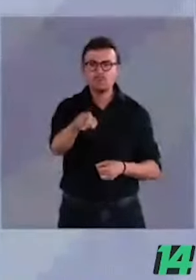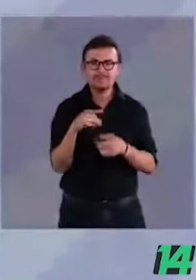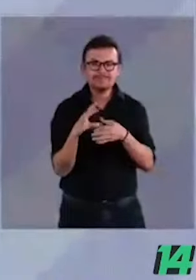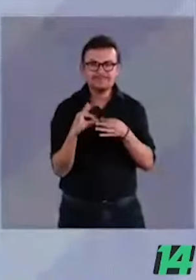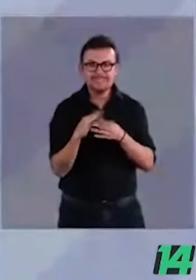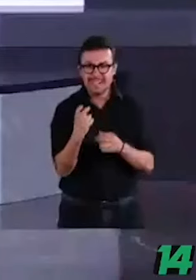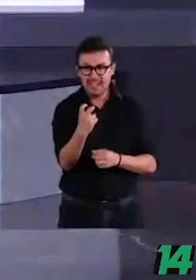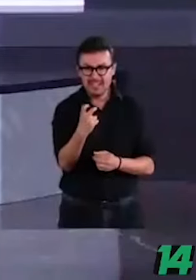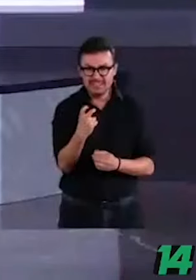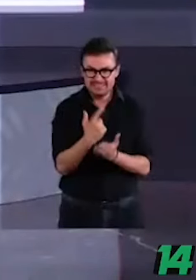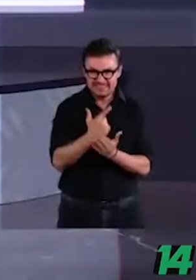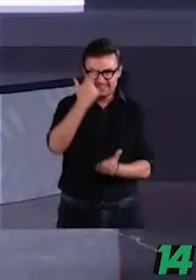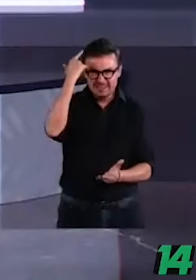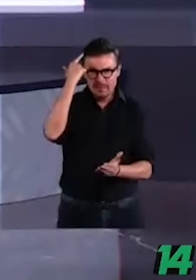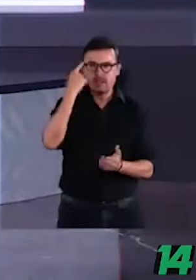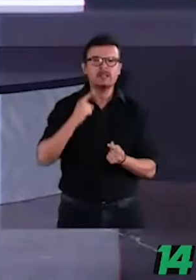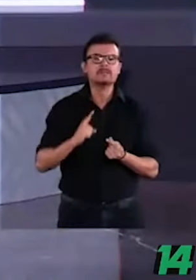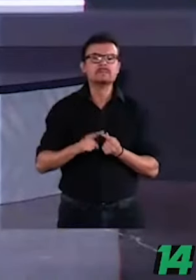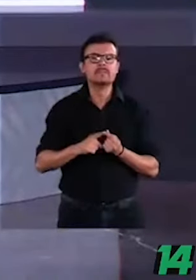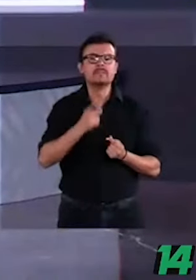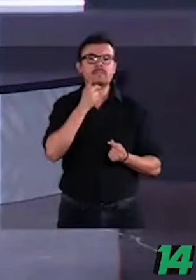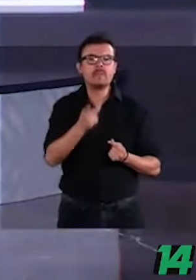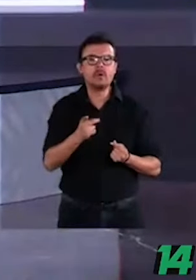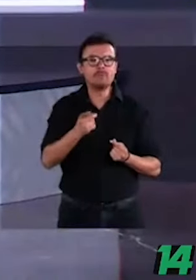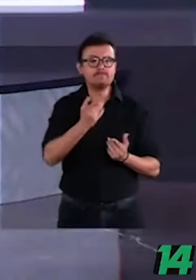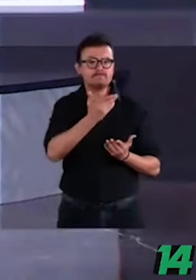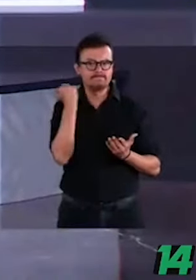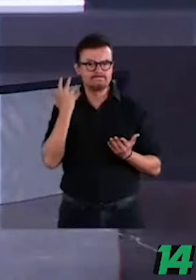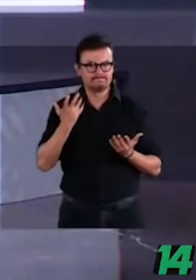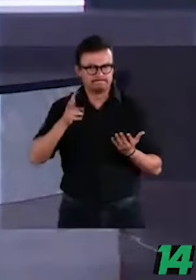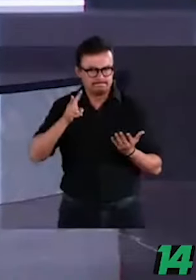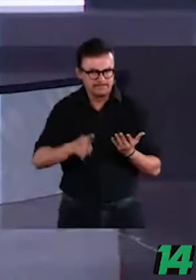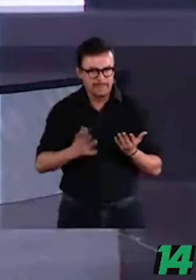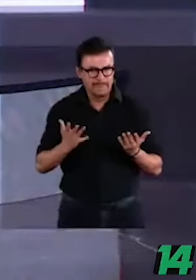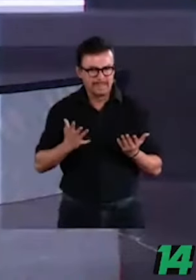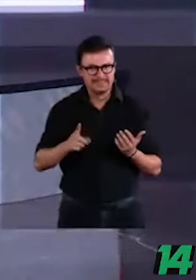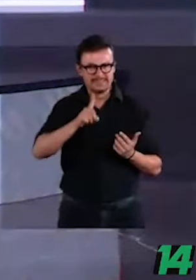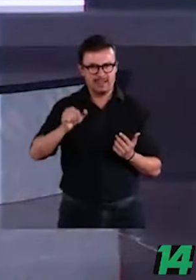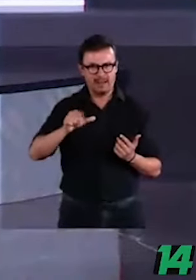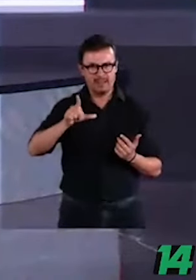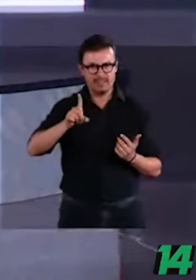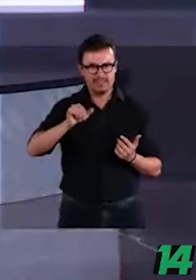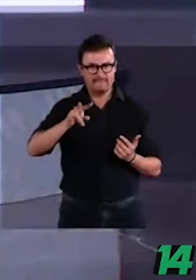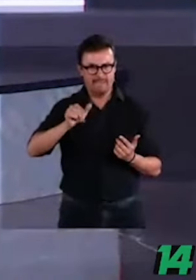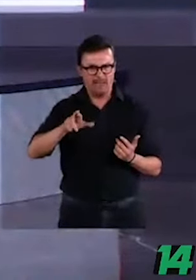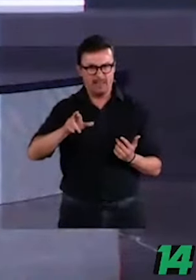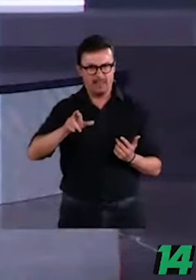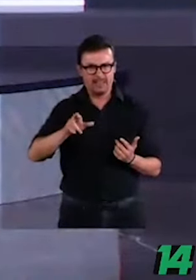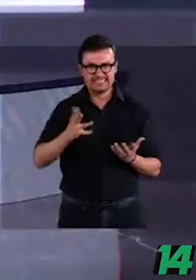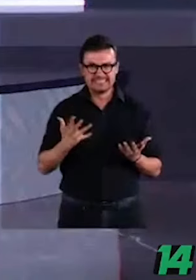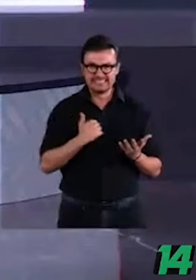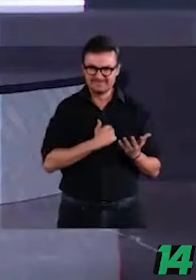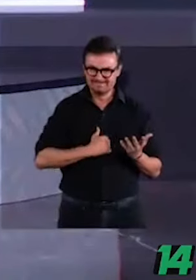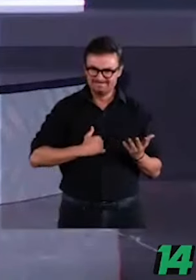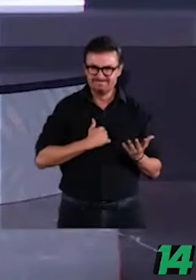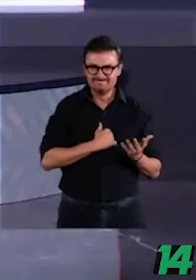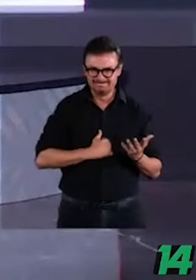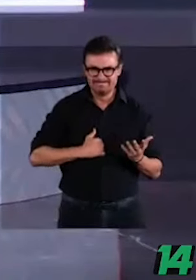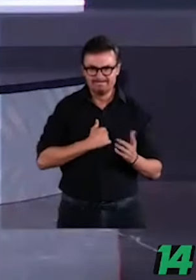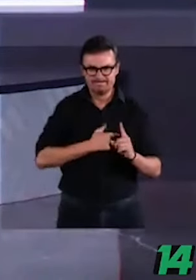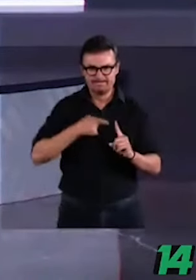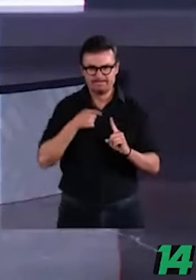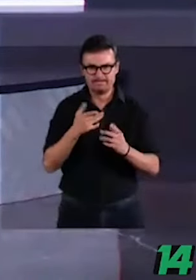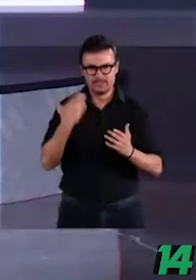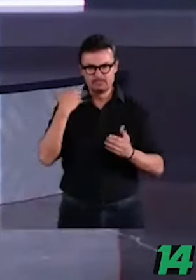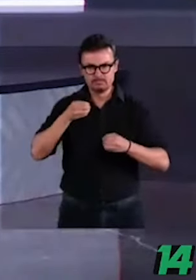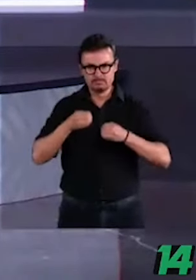No sé qué información tenga. Y por otro lado, el caso de Saldívar es lamentable. Él presionó a magistrados, a